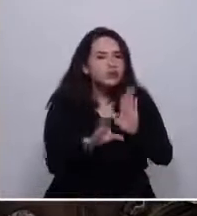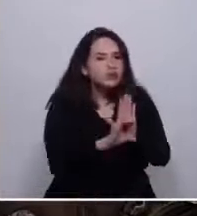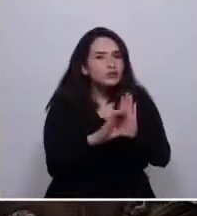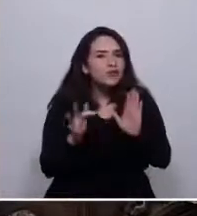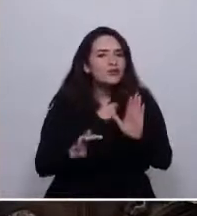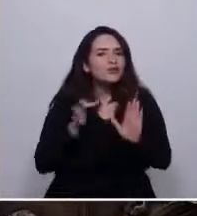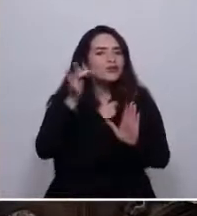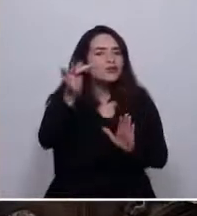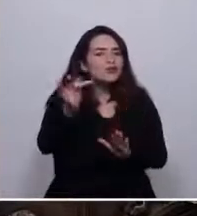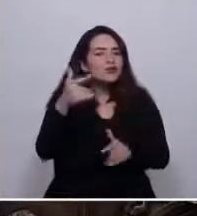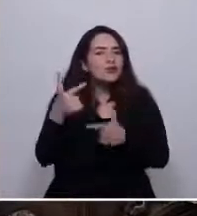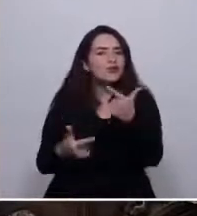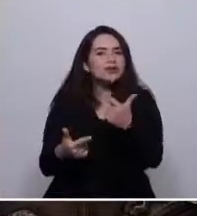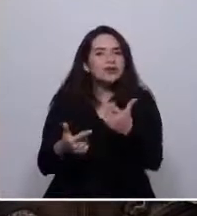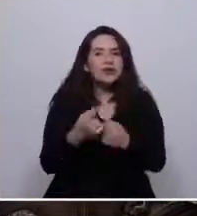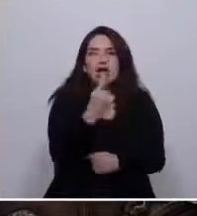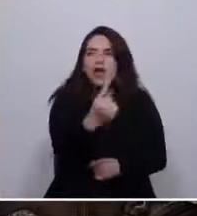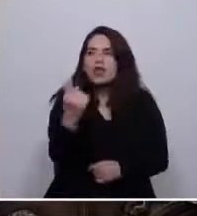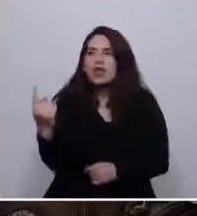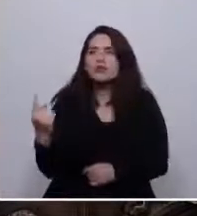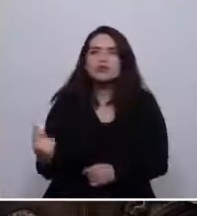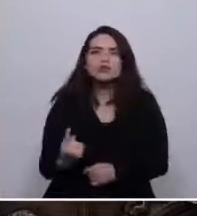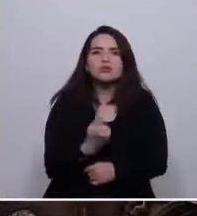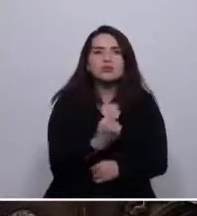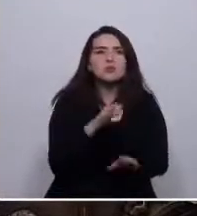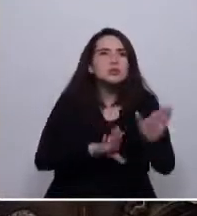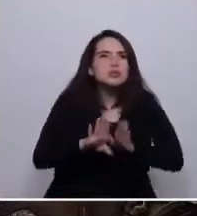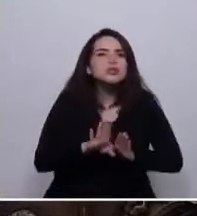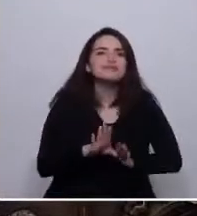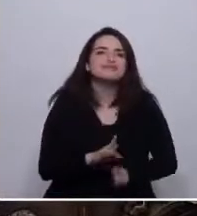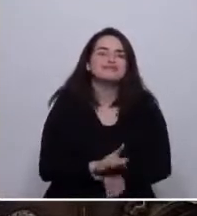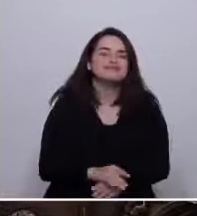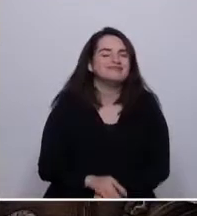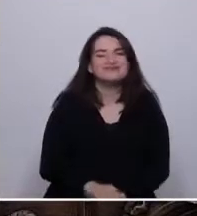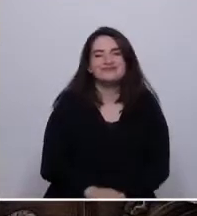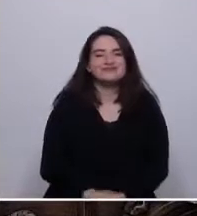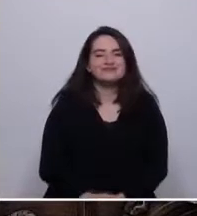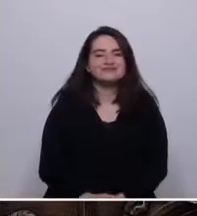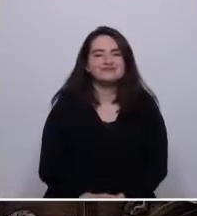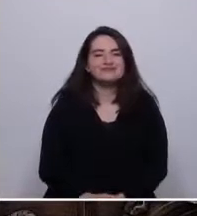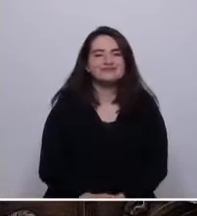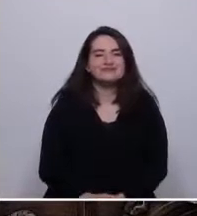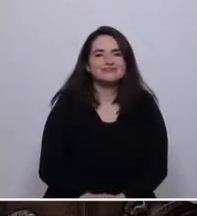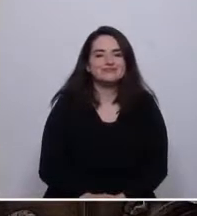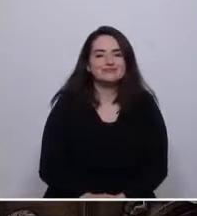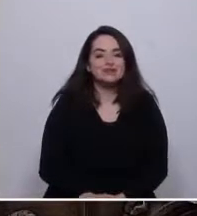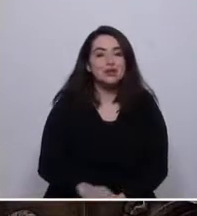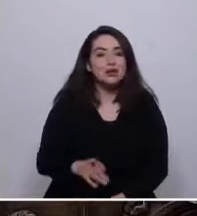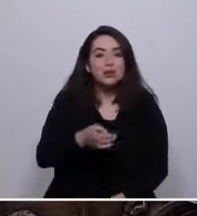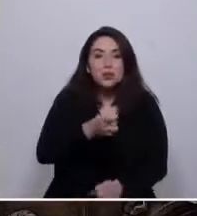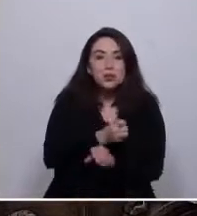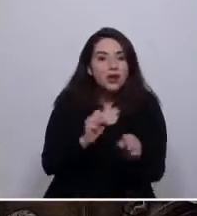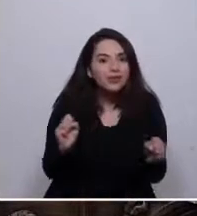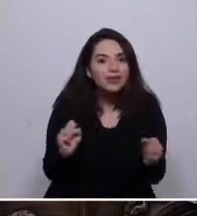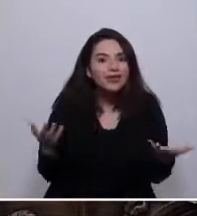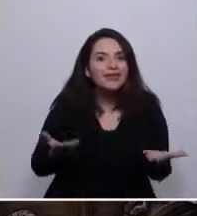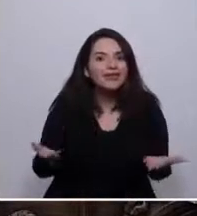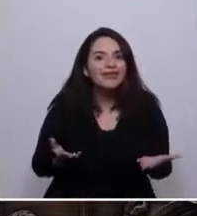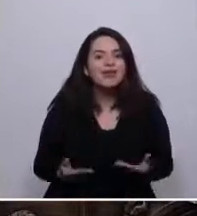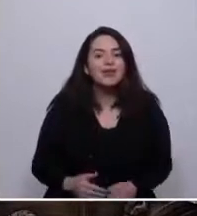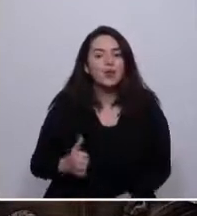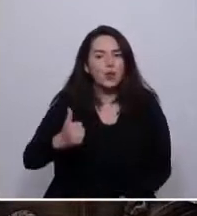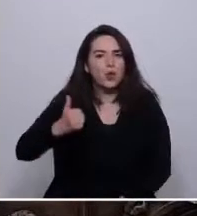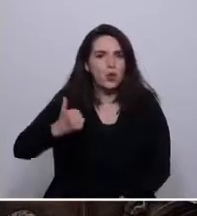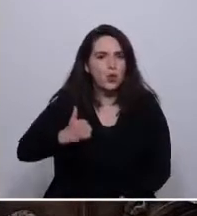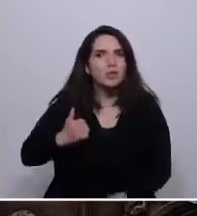político para nadie, para nadie podrá haber si no cumplimos el cometido para el que